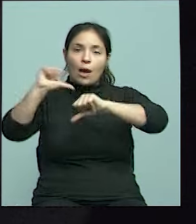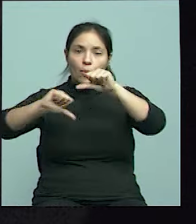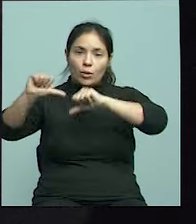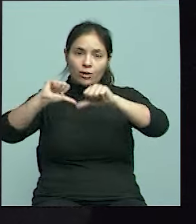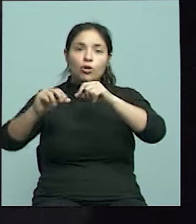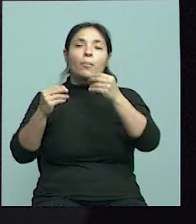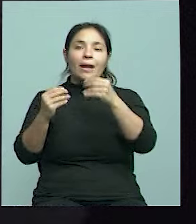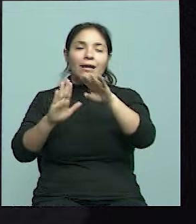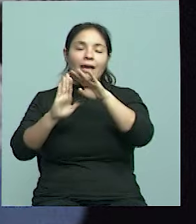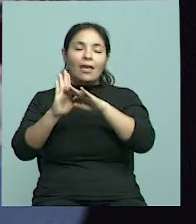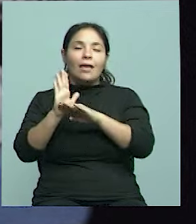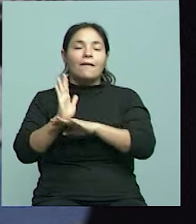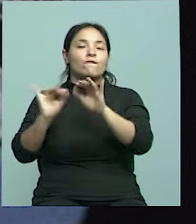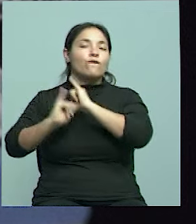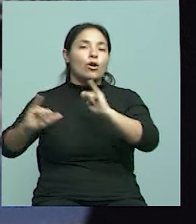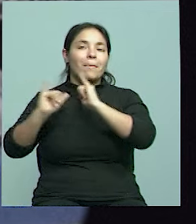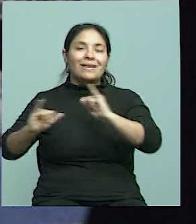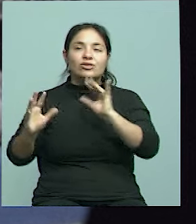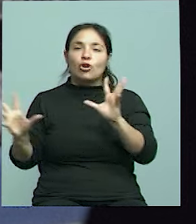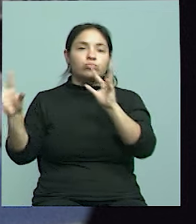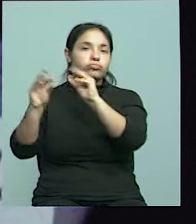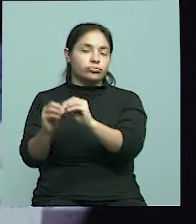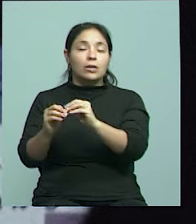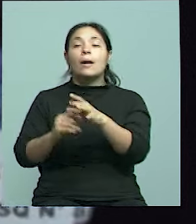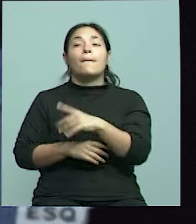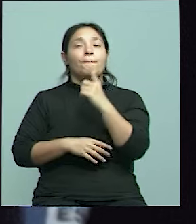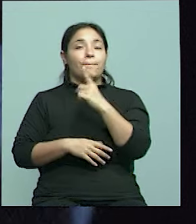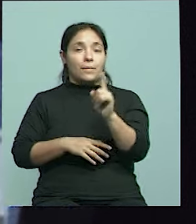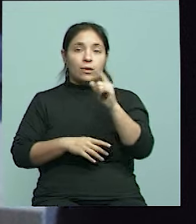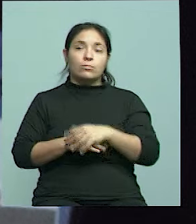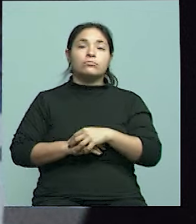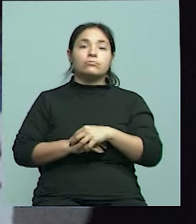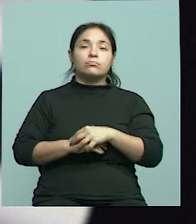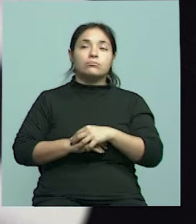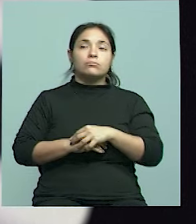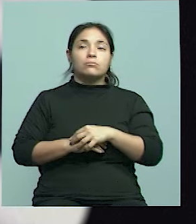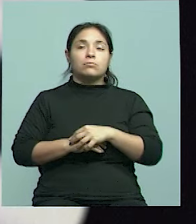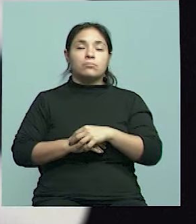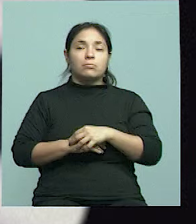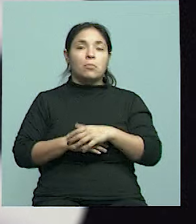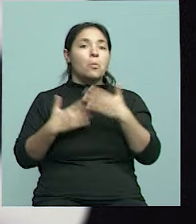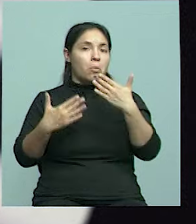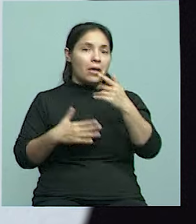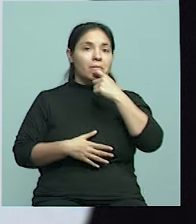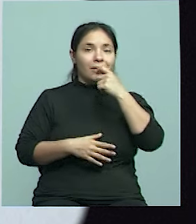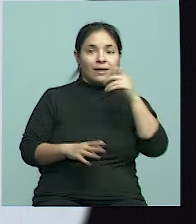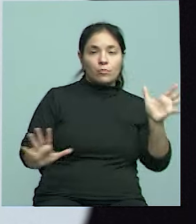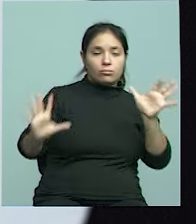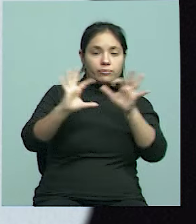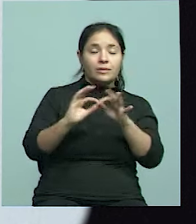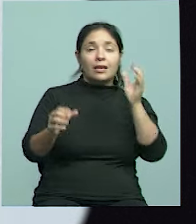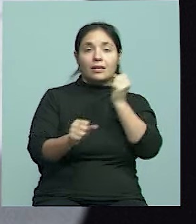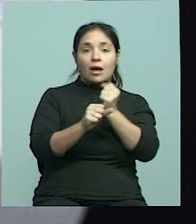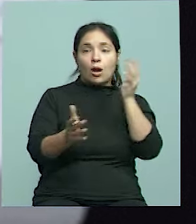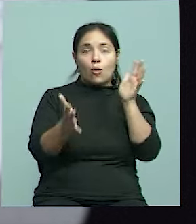el tema de información, por sobre todas las cosas, pero han tenido la posibilidad de poder trabajar con ellos o